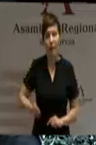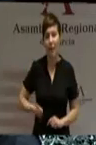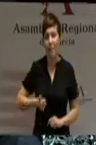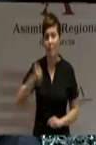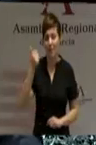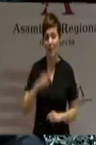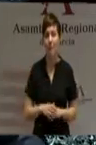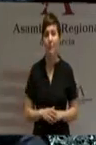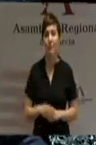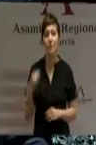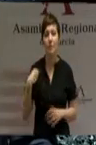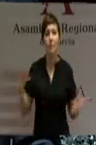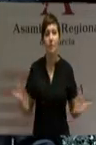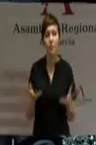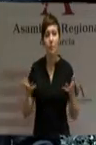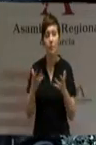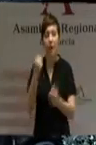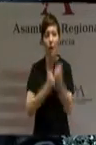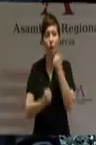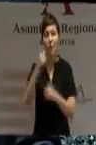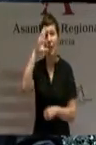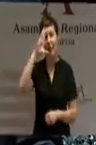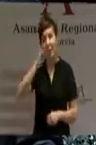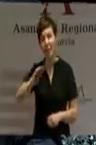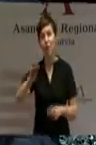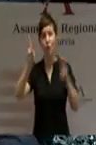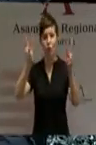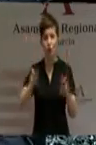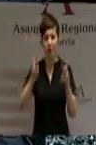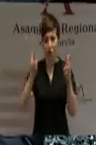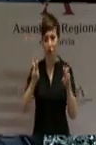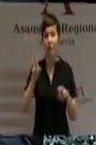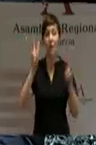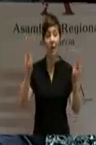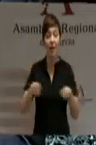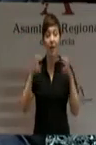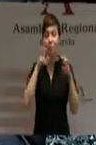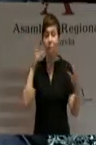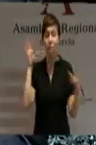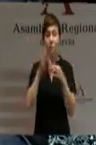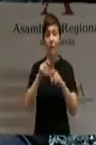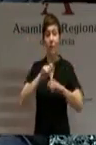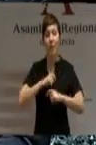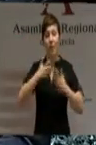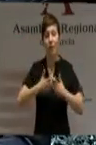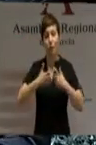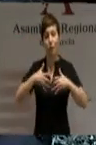e impulsar una economía basada en el talento y la innovación que permita transformar progresivamente nuestro tejido industrial.